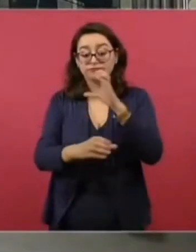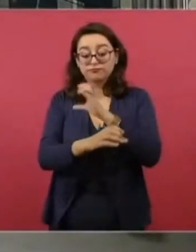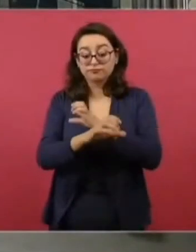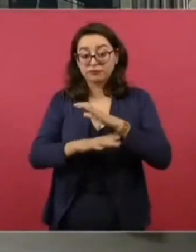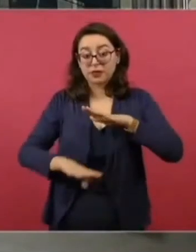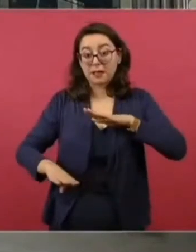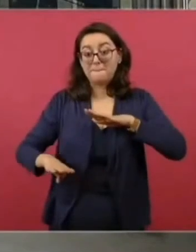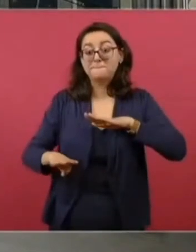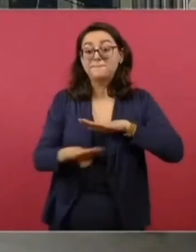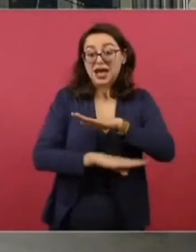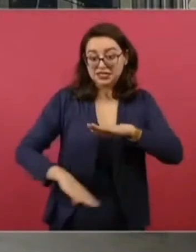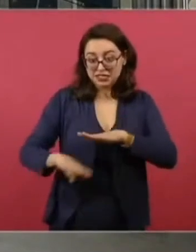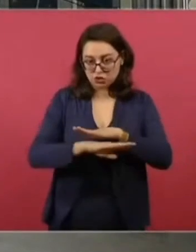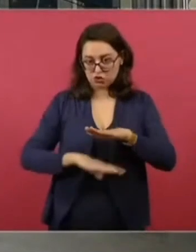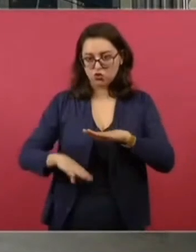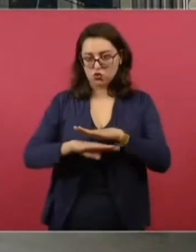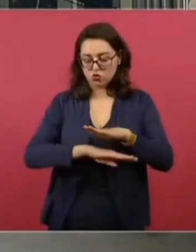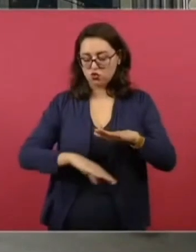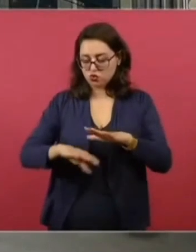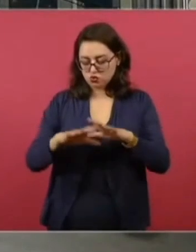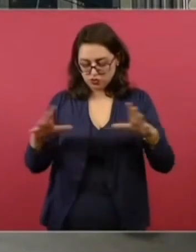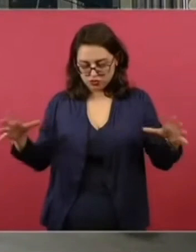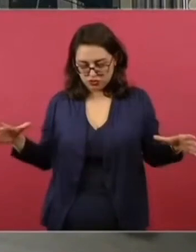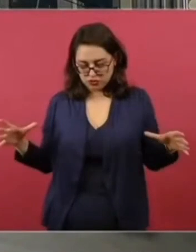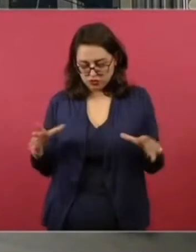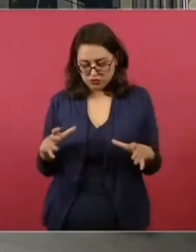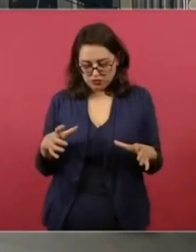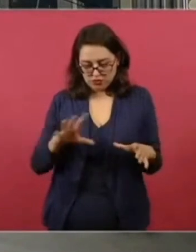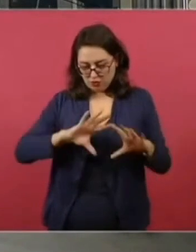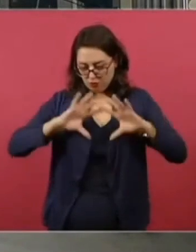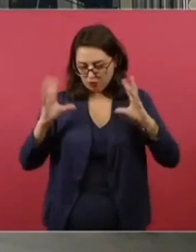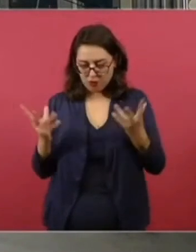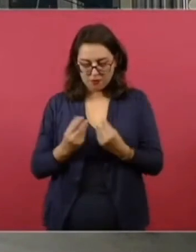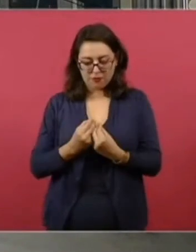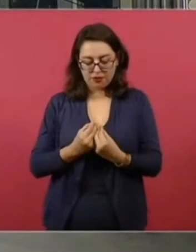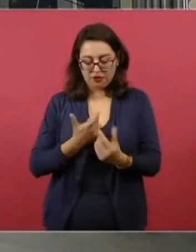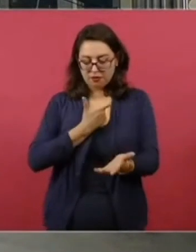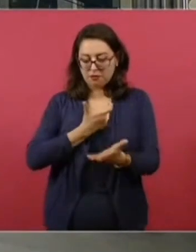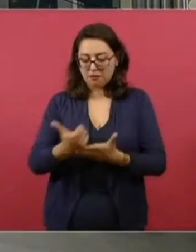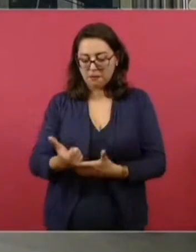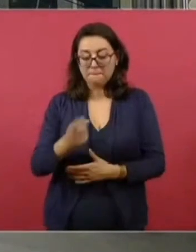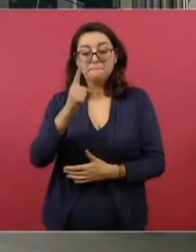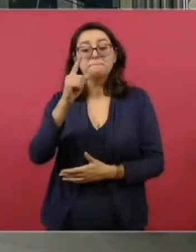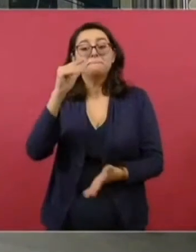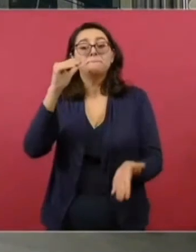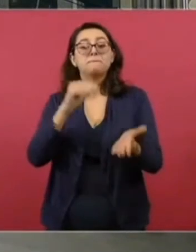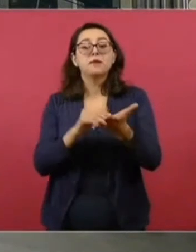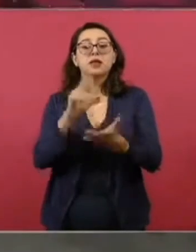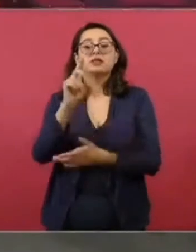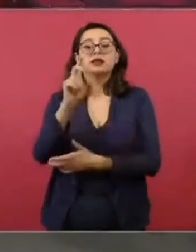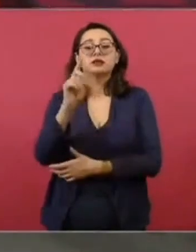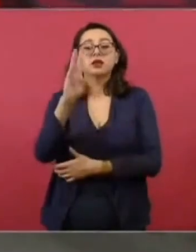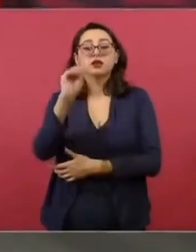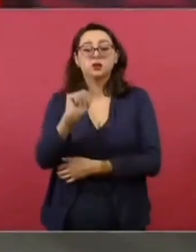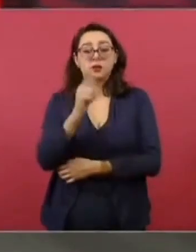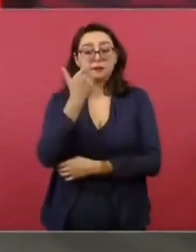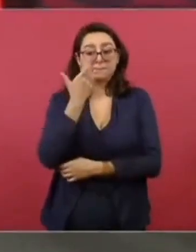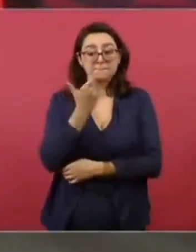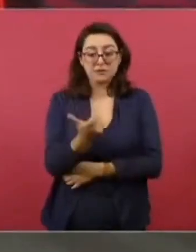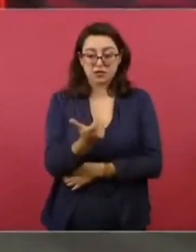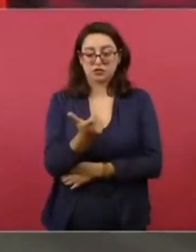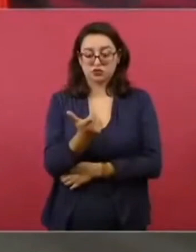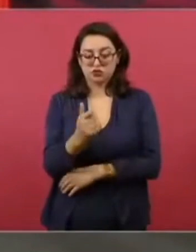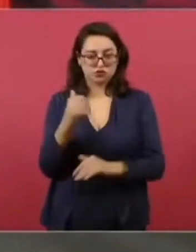,039 pesos, 1,039 pesos máximo.